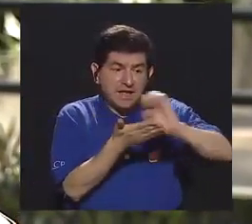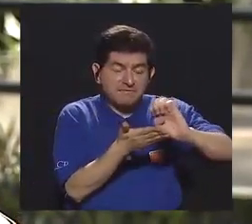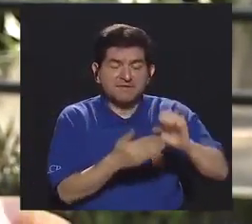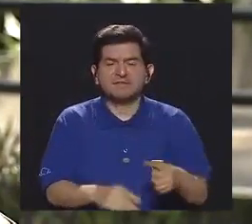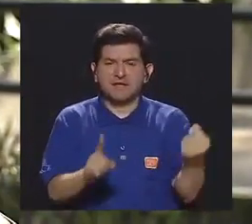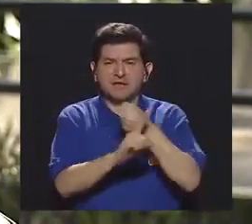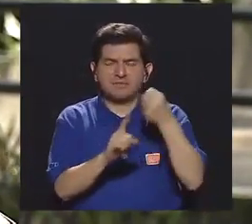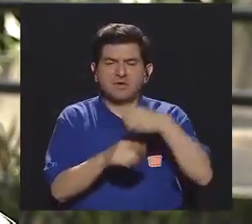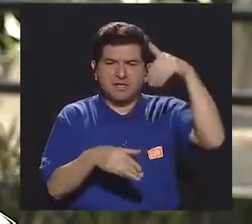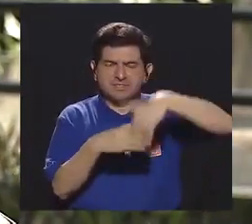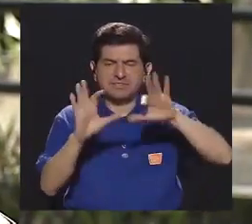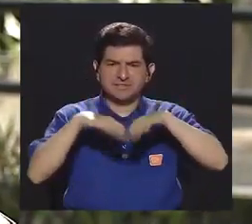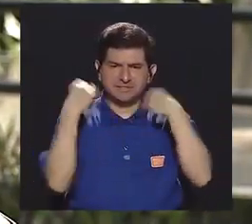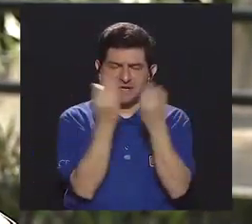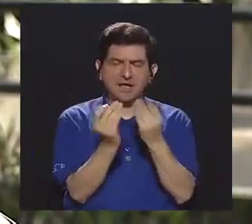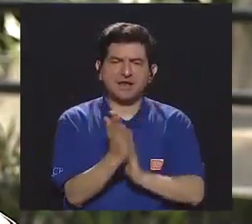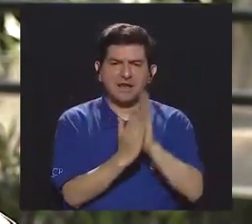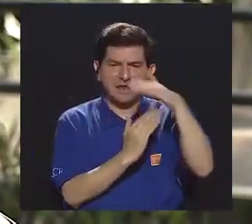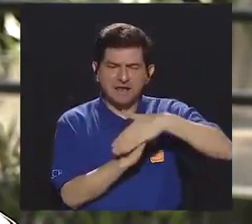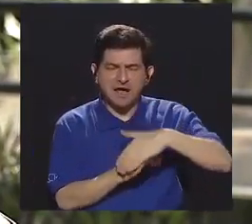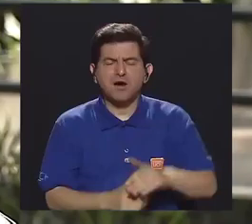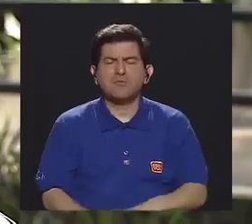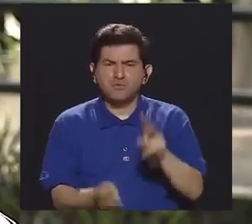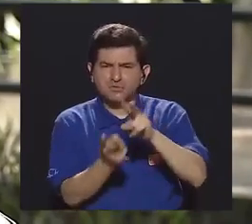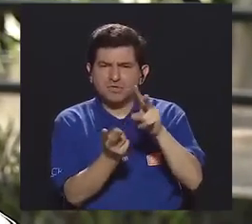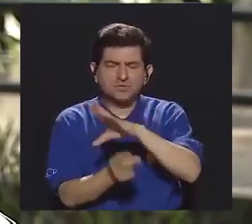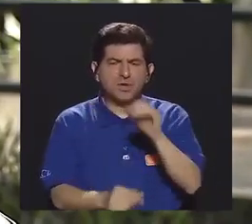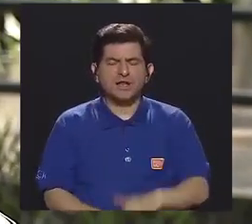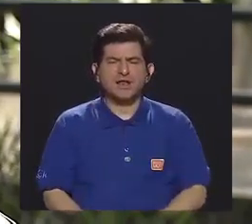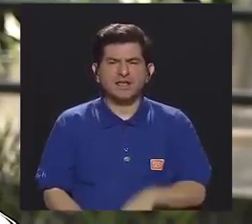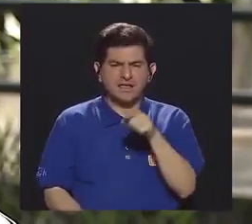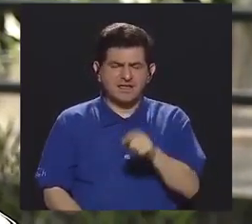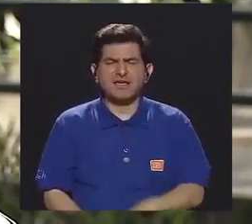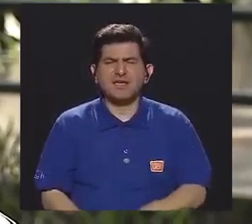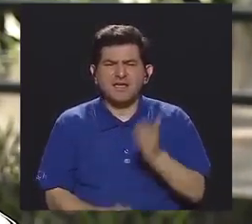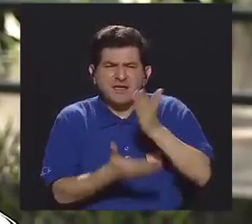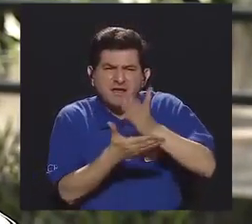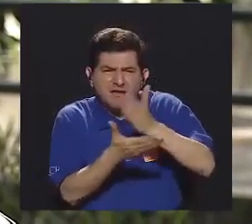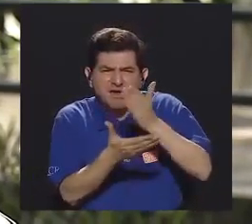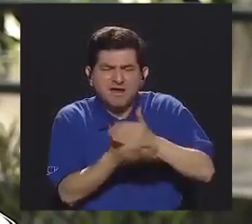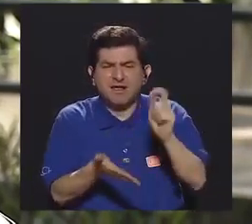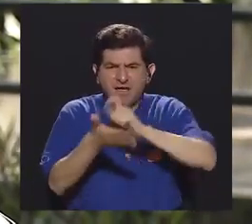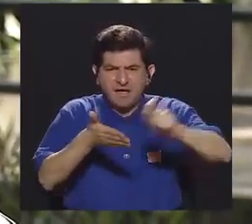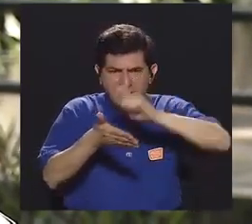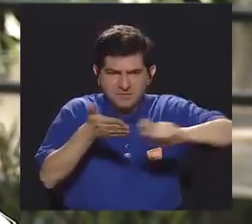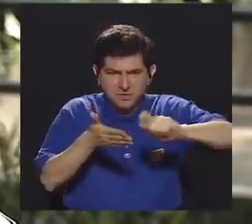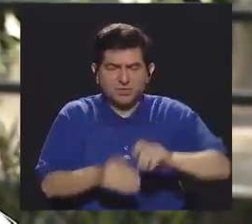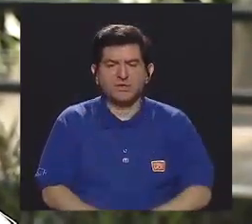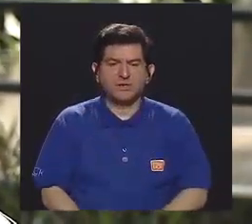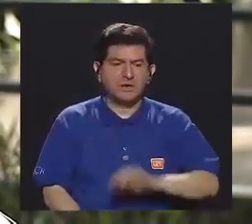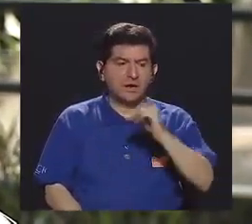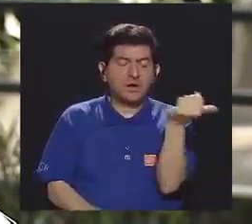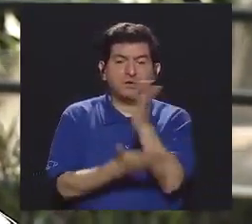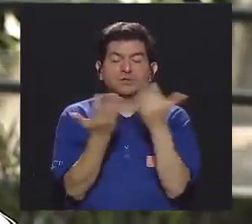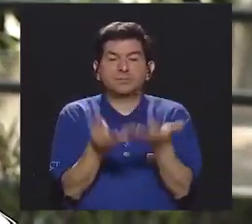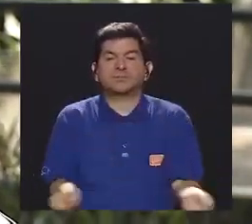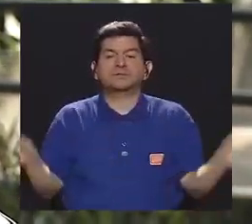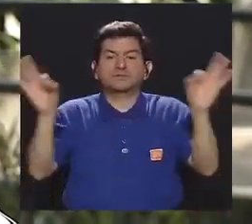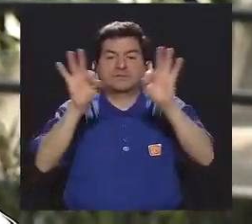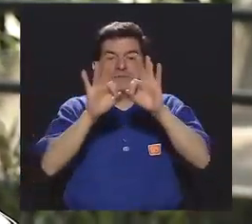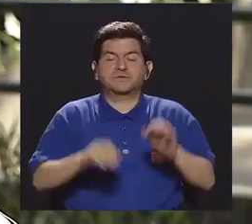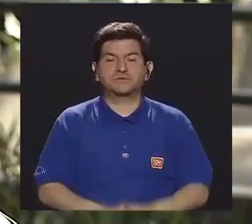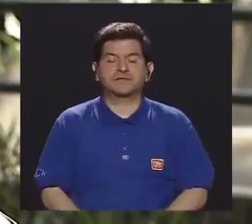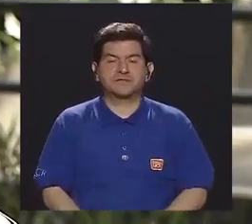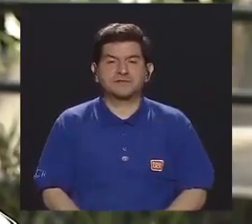prevención de la violencia intrafamiliar, prevención del abuso sexual y el bullying en las escuelas. Entonces, se decidió otro